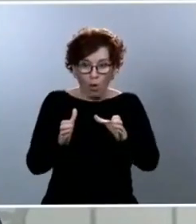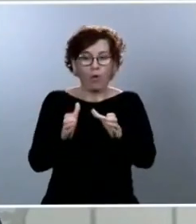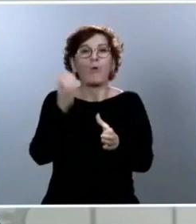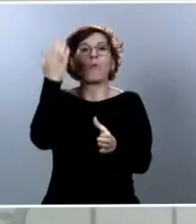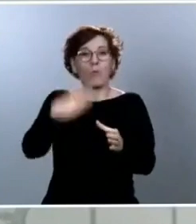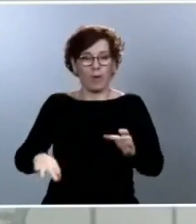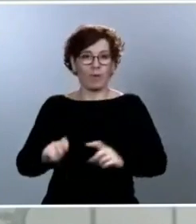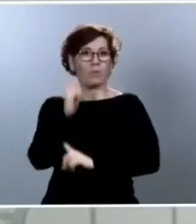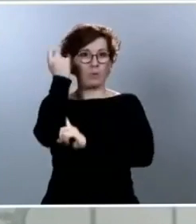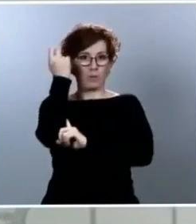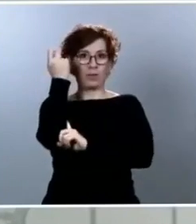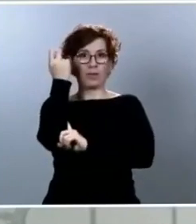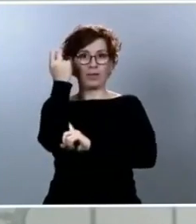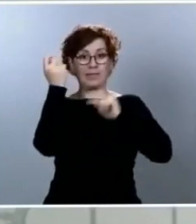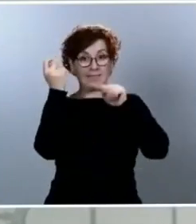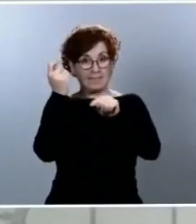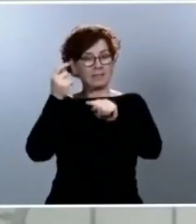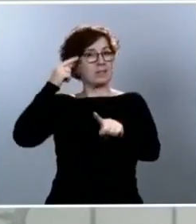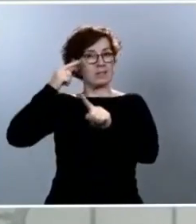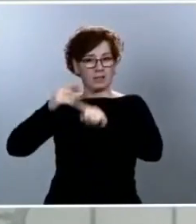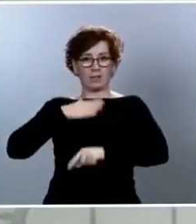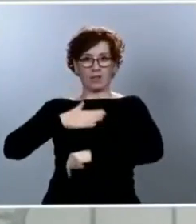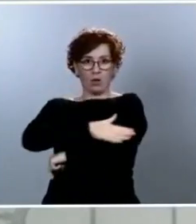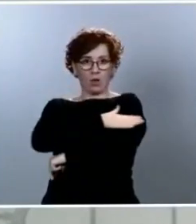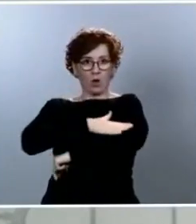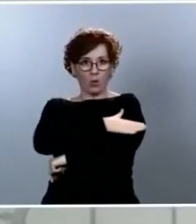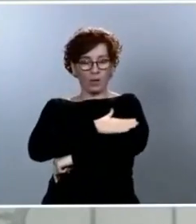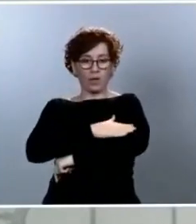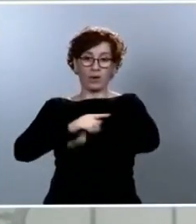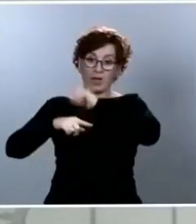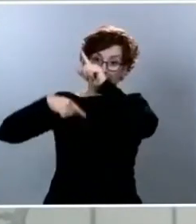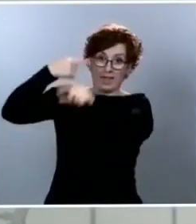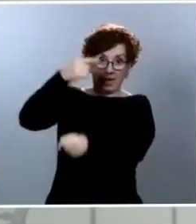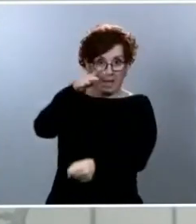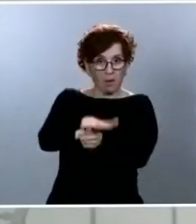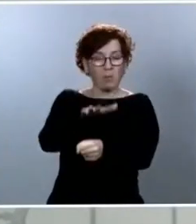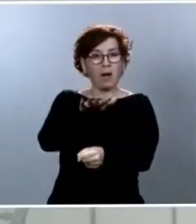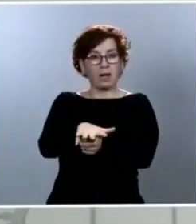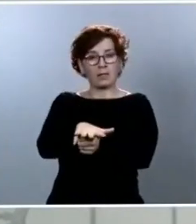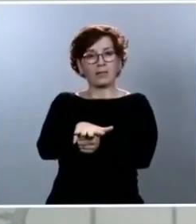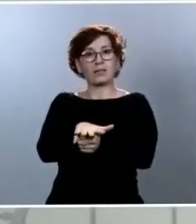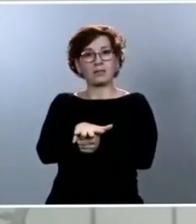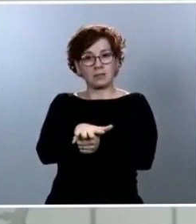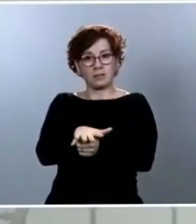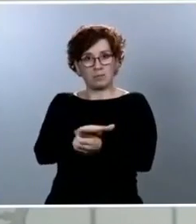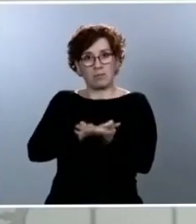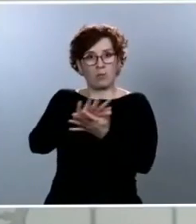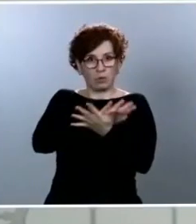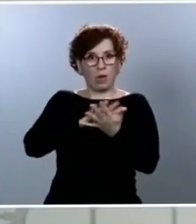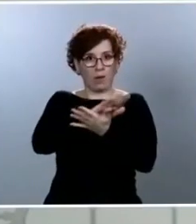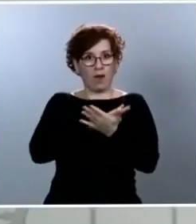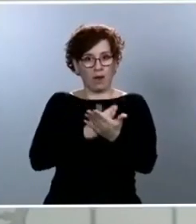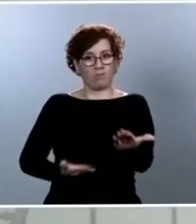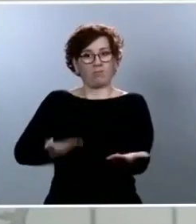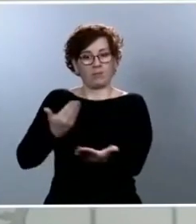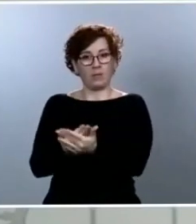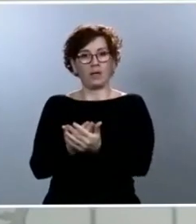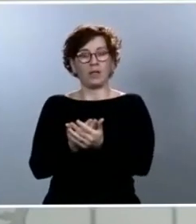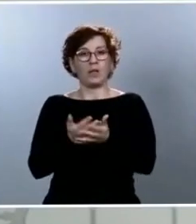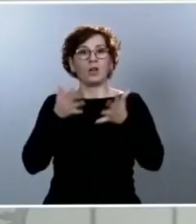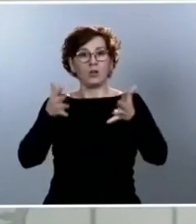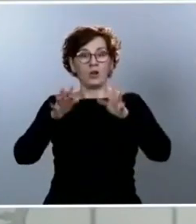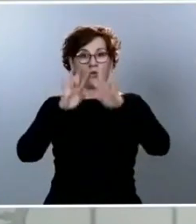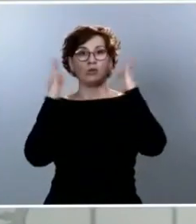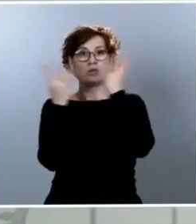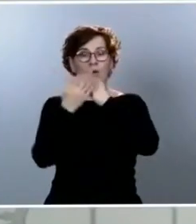estamos. Precisamente nosotros, el martes, es cuando vamos a presentar el plan de desescalada en el Consejo de Ministros, porque queremos mañana